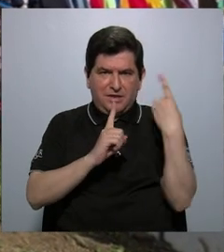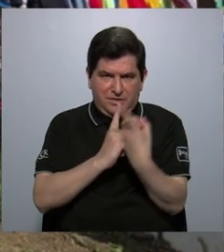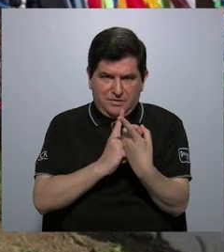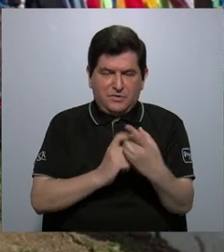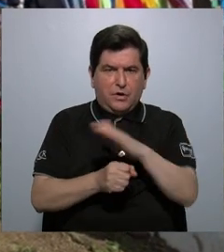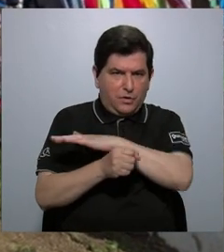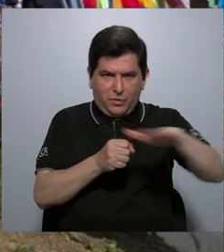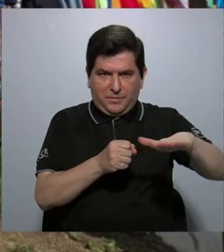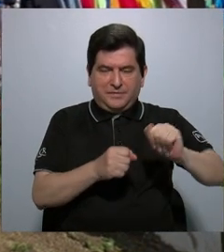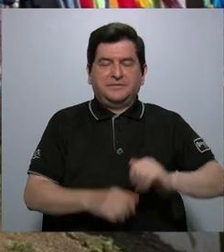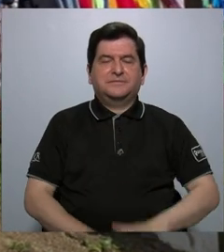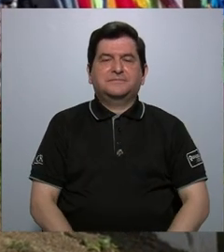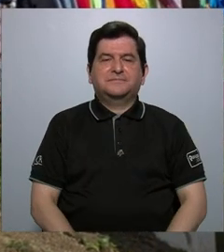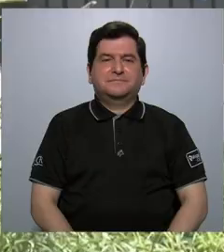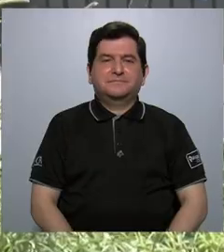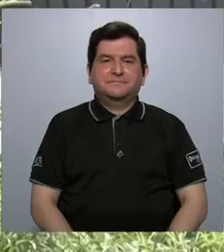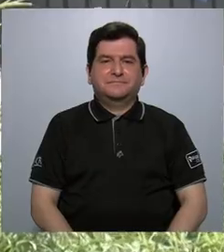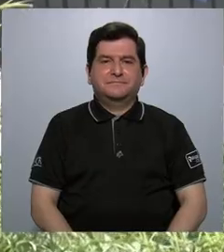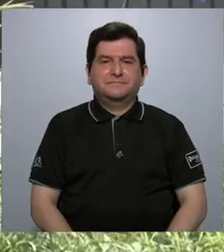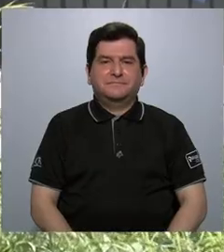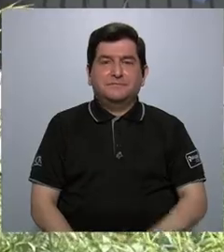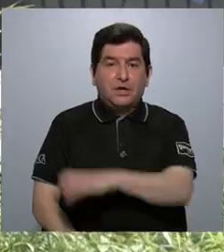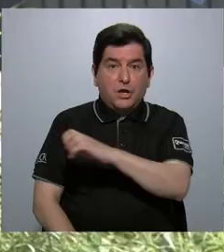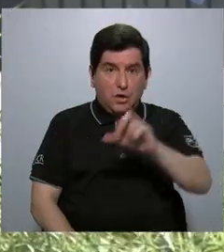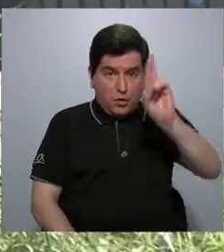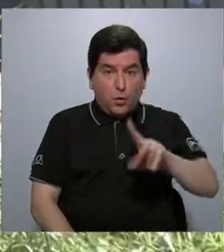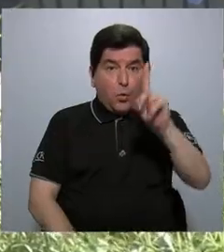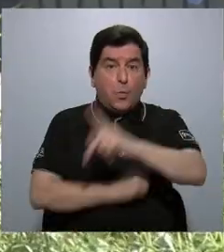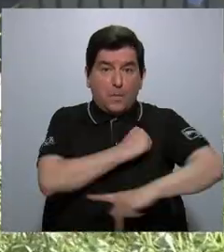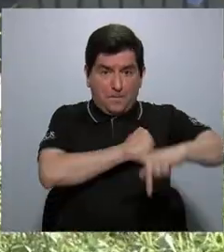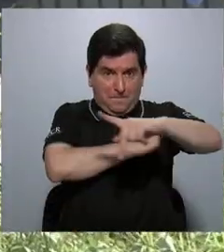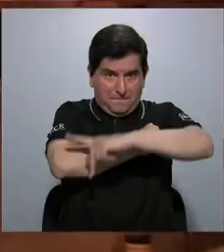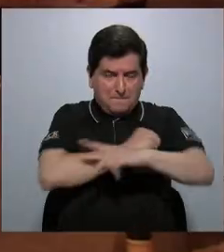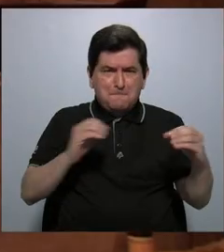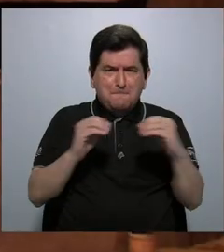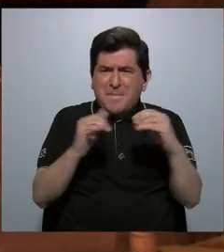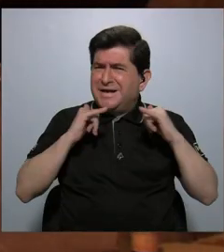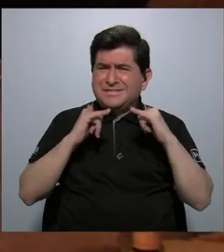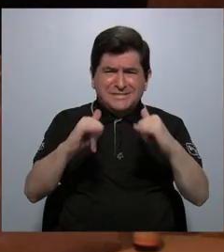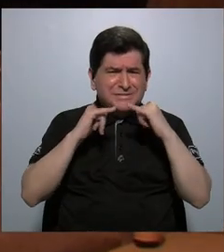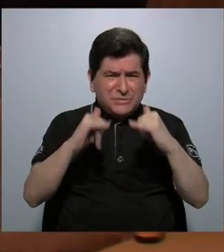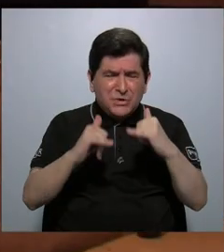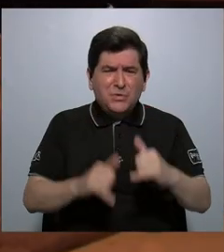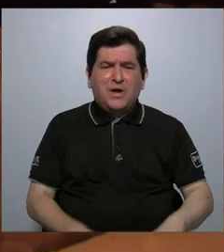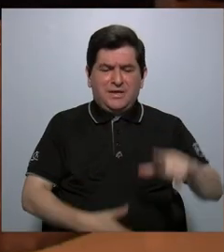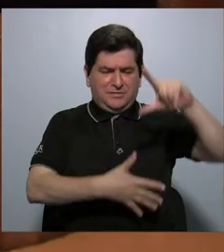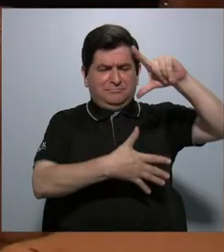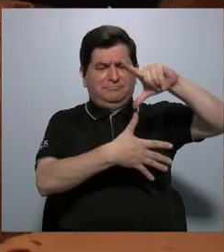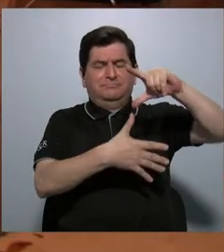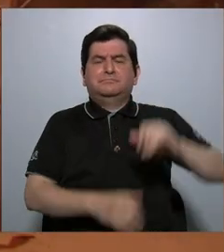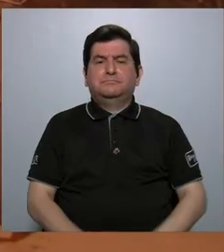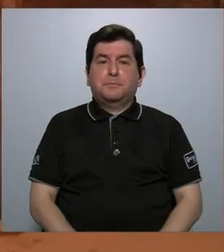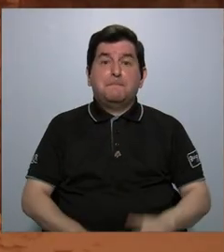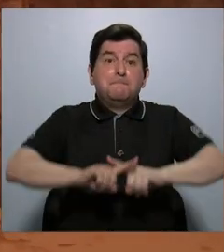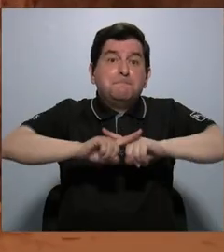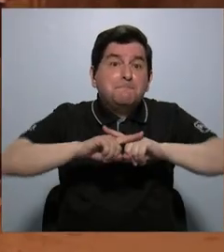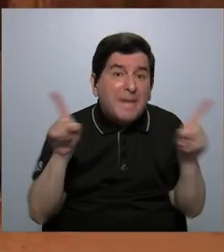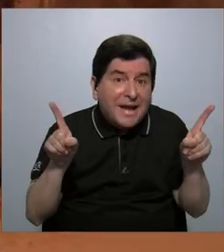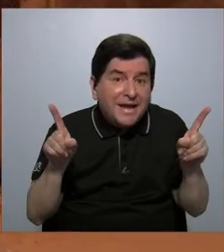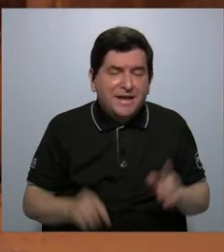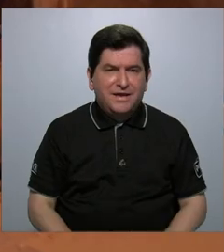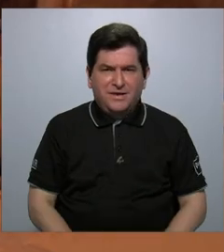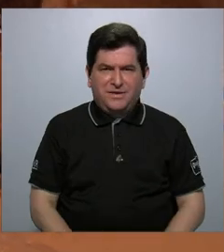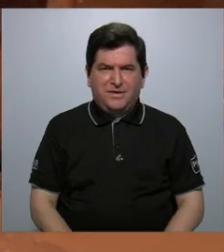sociedades como un todo, siendo Costa Rica uno de los países más desiguales en Latinoamérica. Sin embargo,